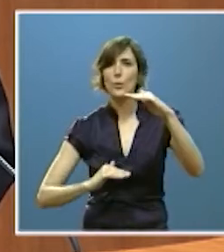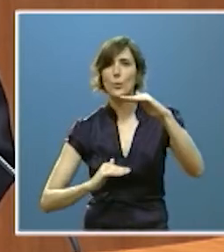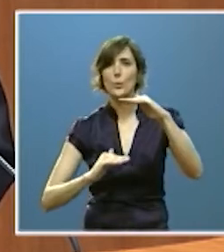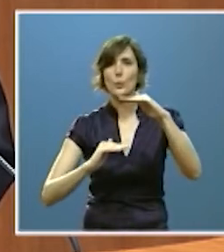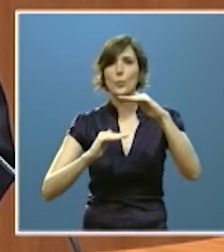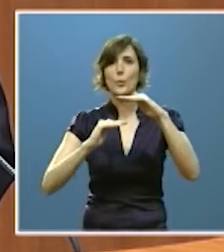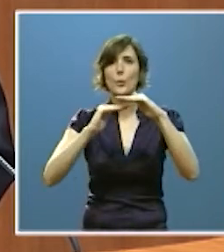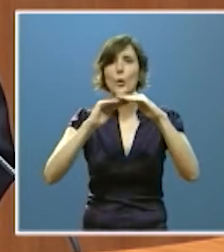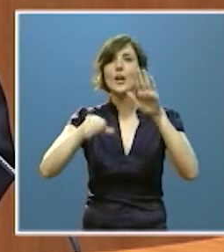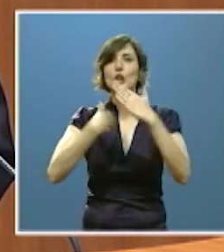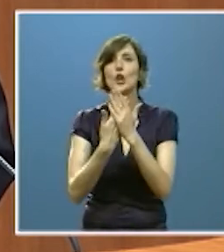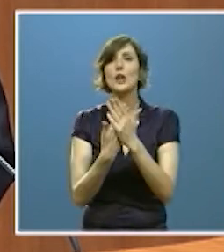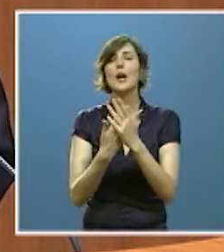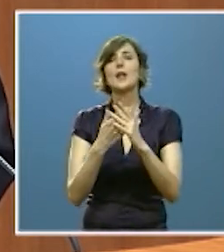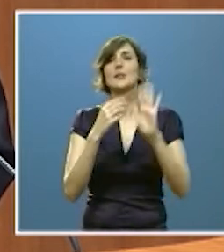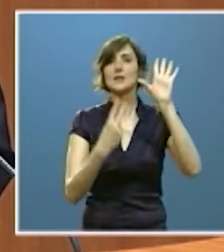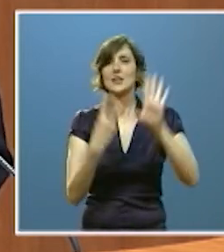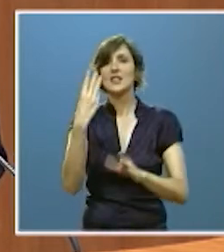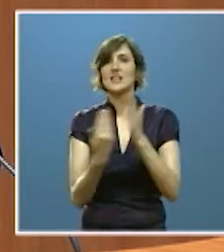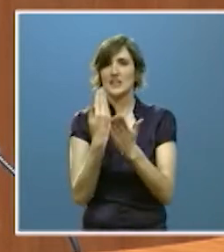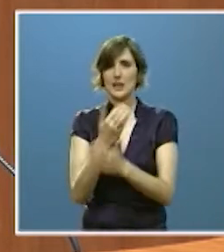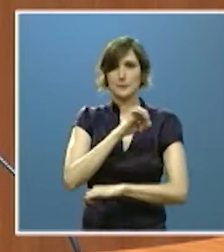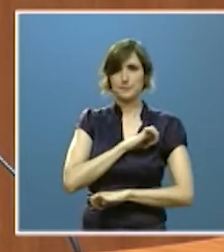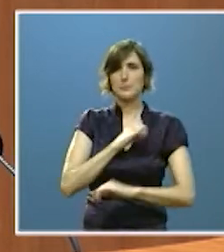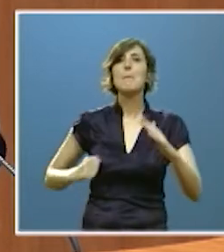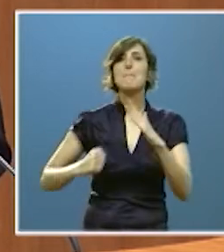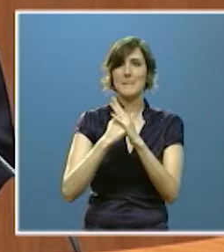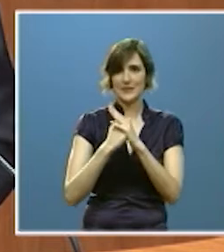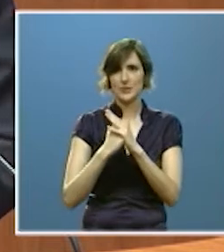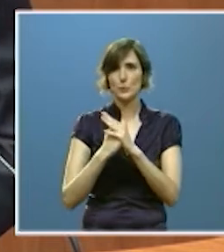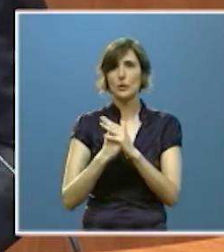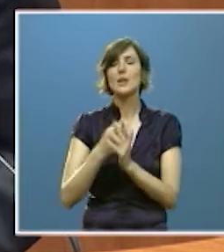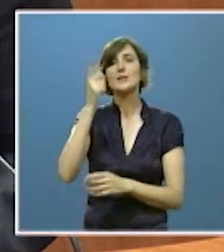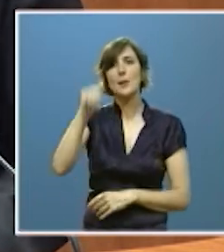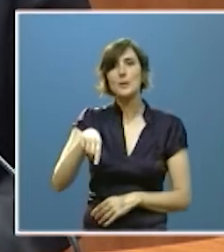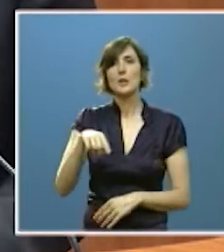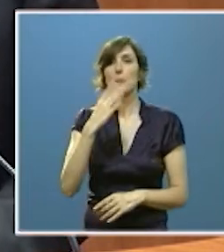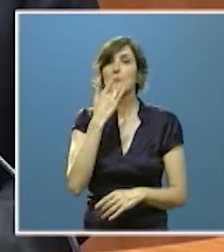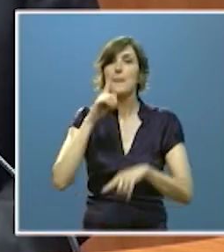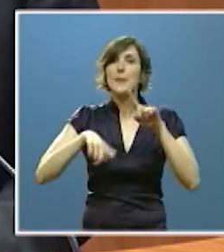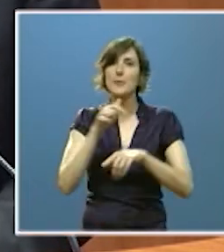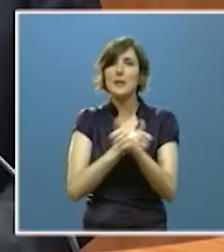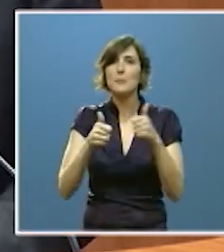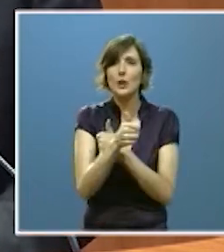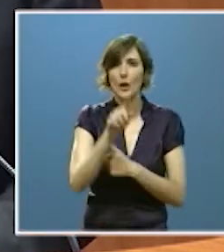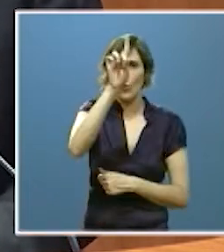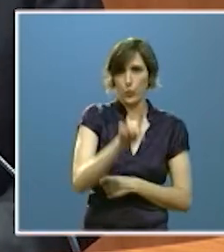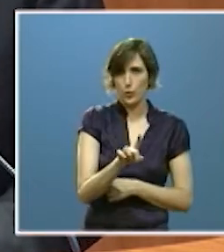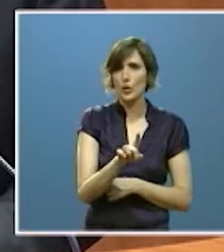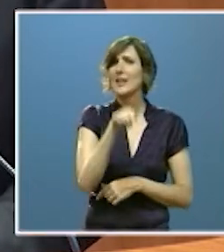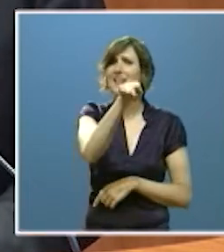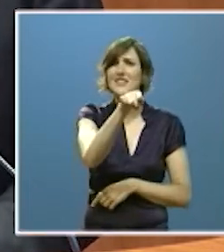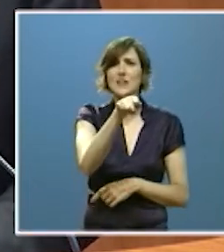73 días con una importante precisión los pacientes prioridad 1 casos urgentes son